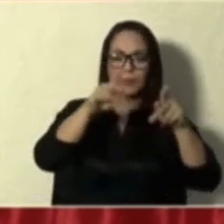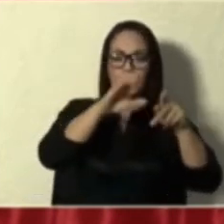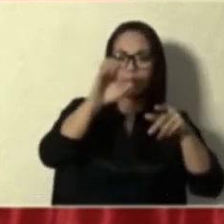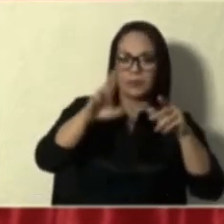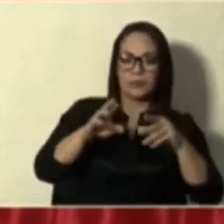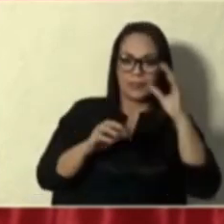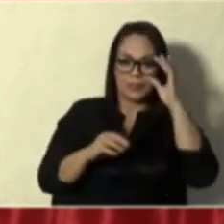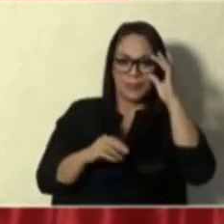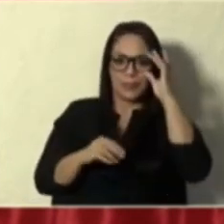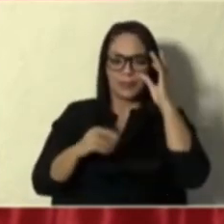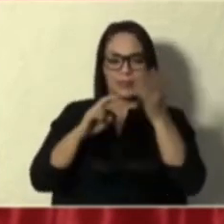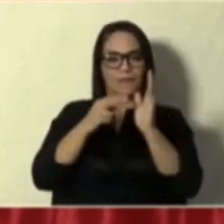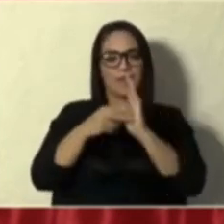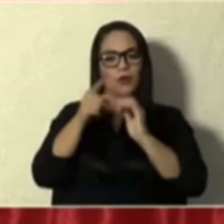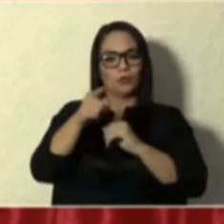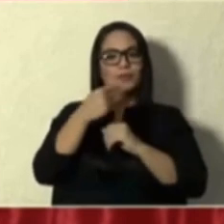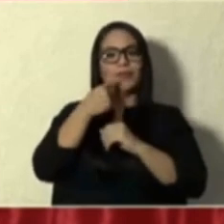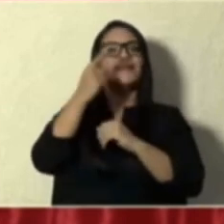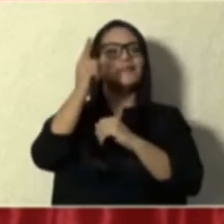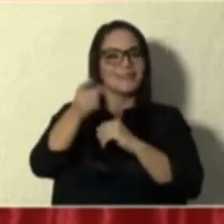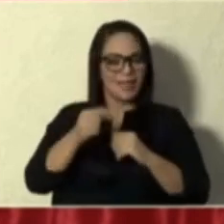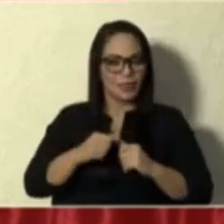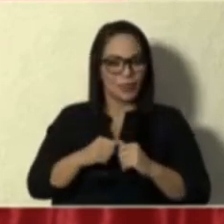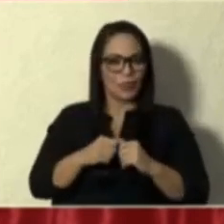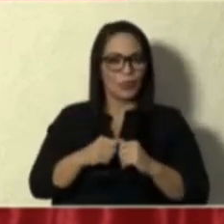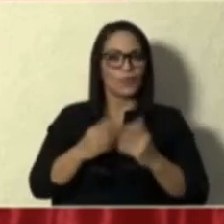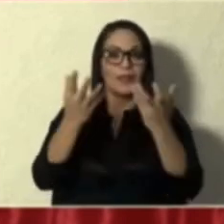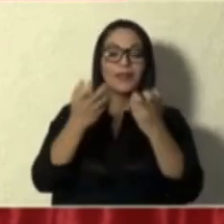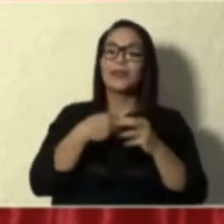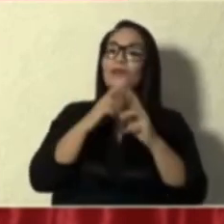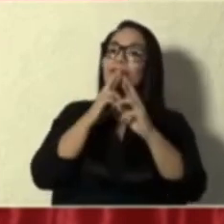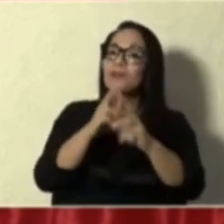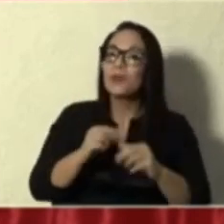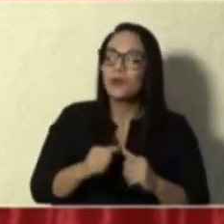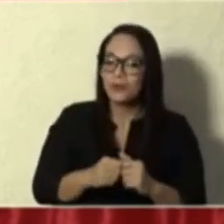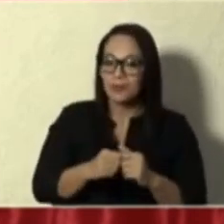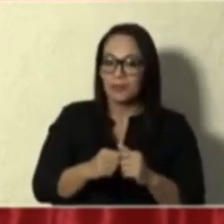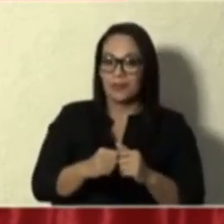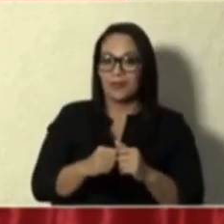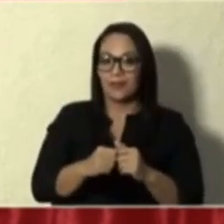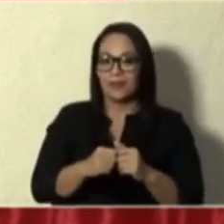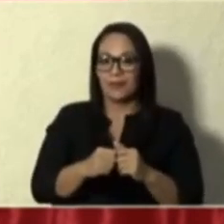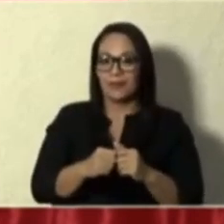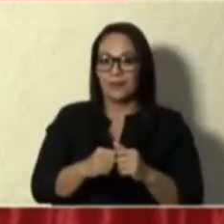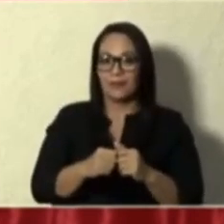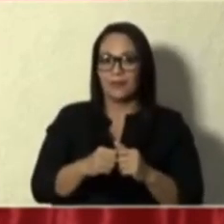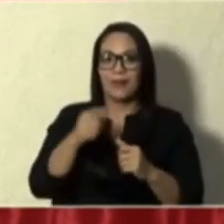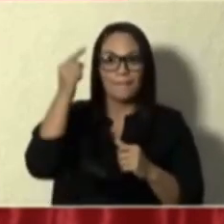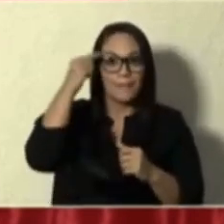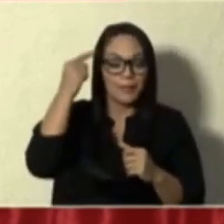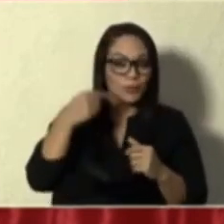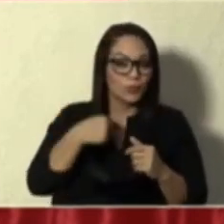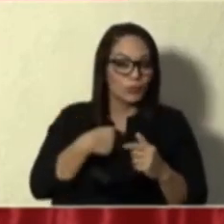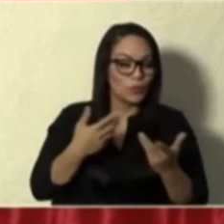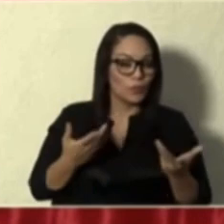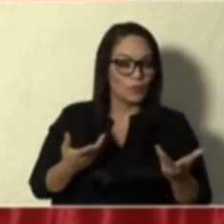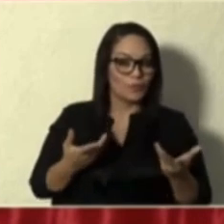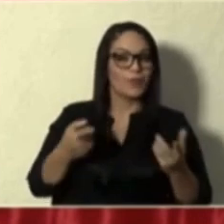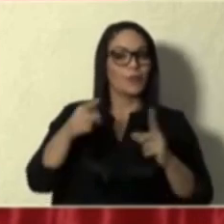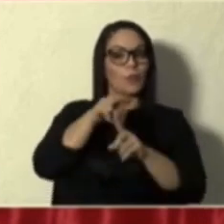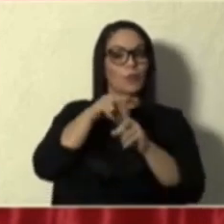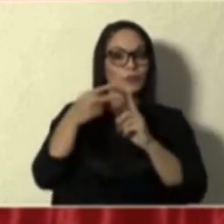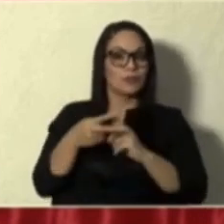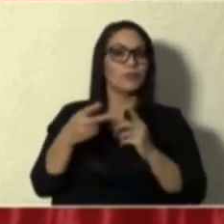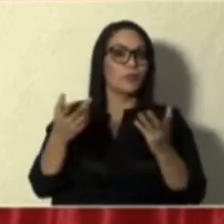ya ahí usted está señalando qué quiere que yo responda o qué piensa usted al respecto. Y esa es una posición